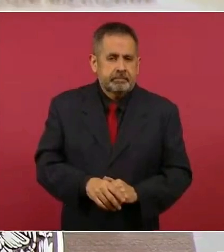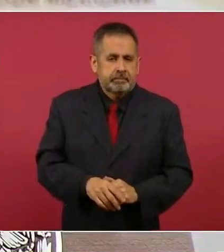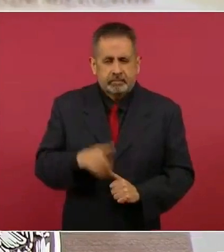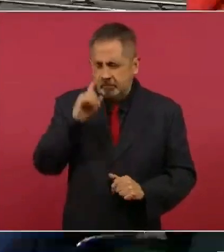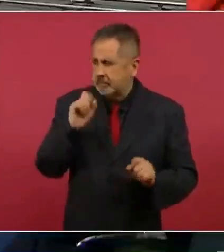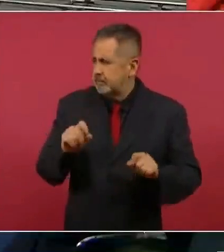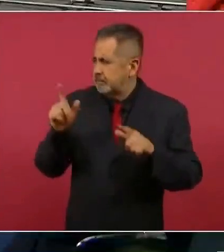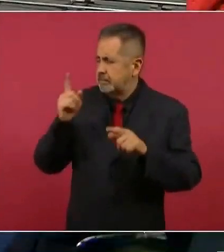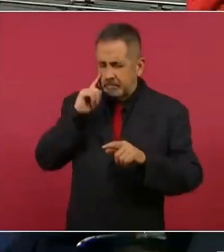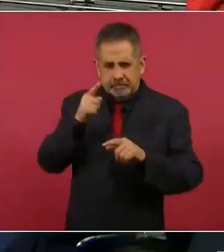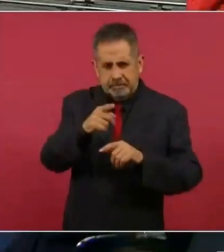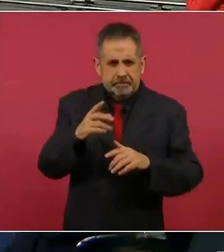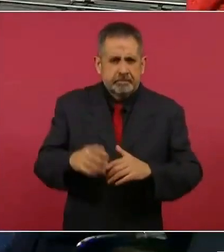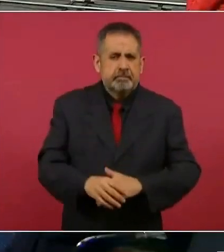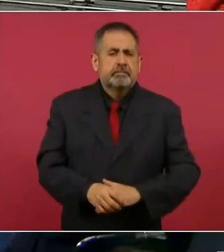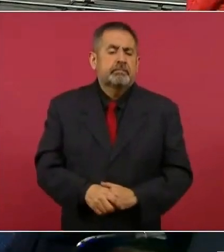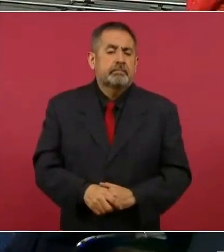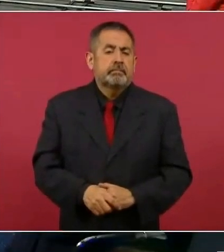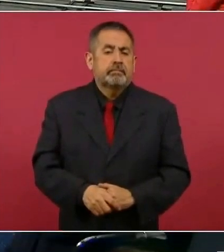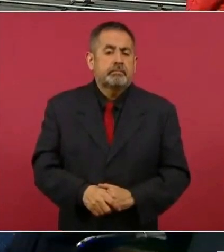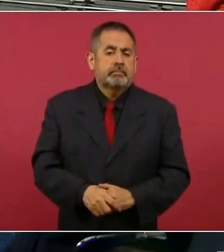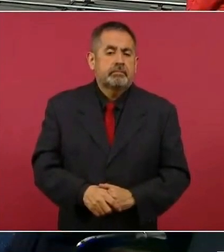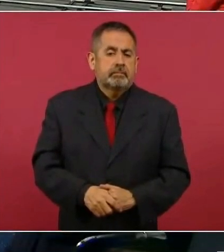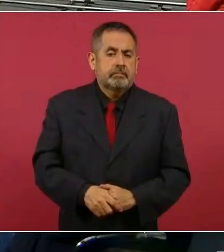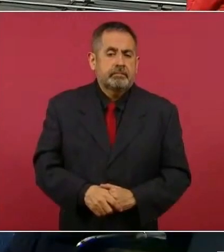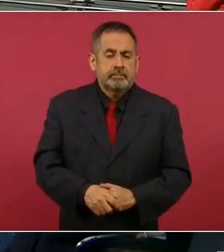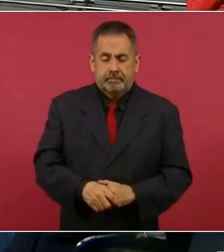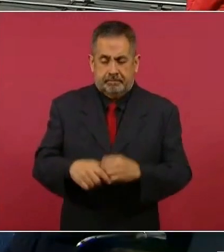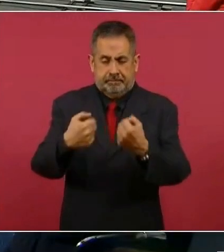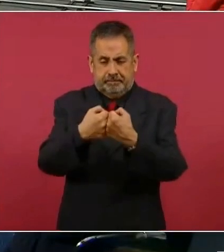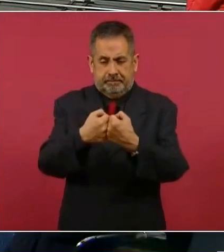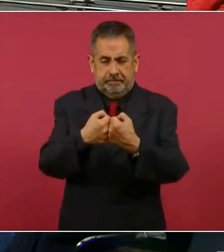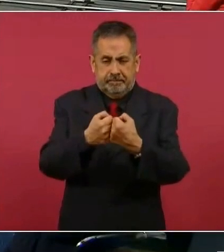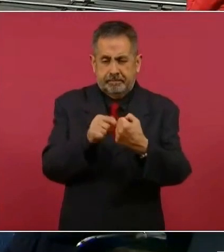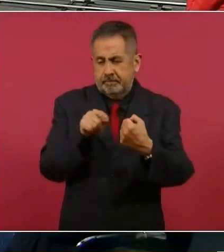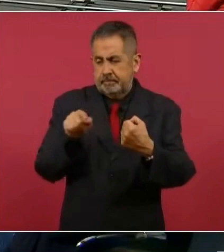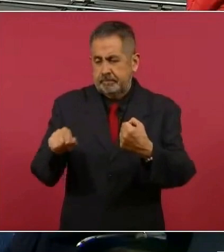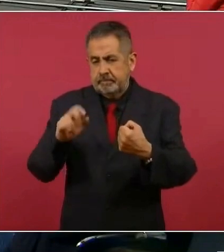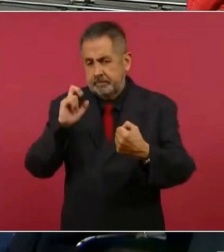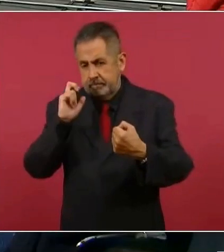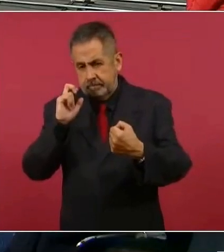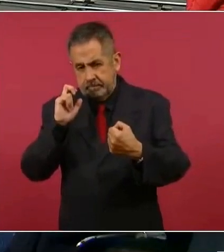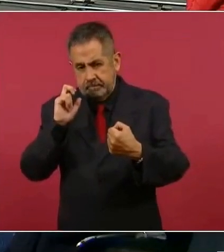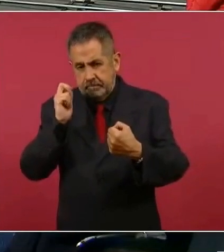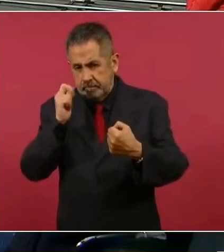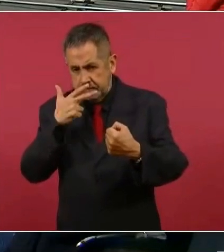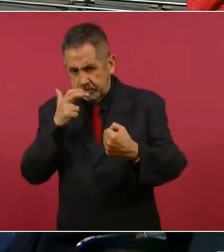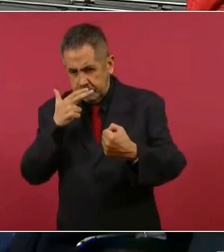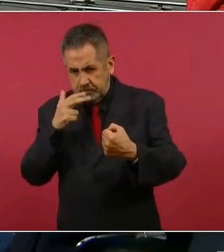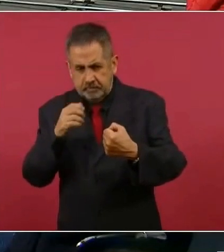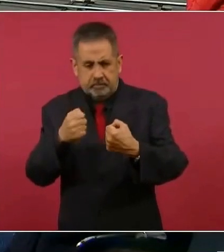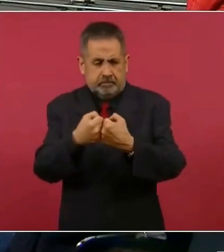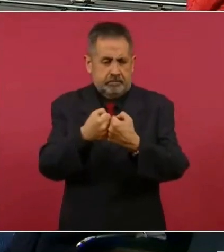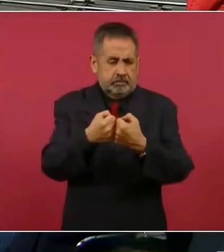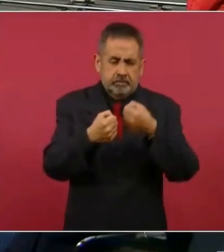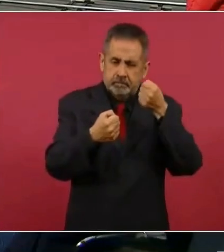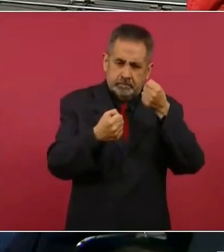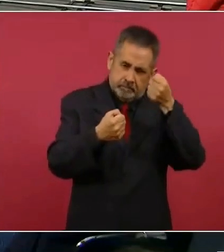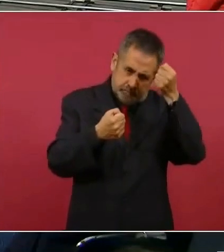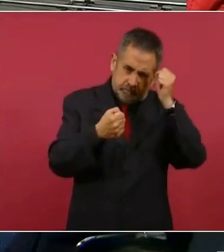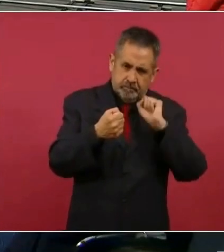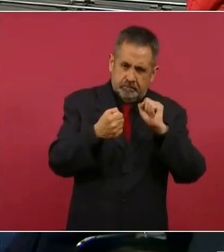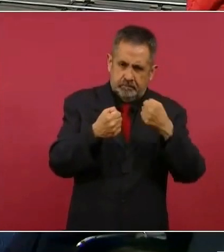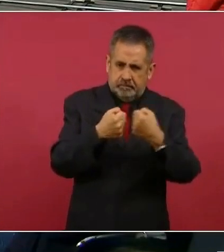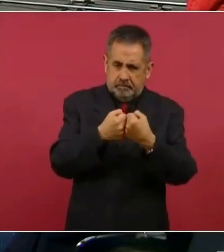ponen el plano de los límites de Chihuahua con Sinaloa. está